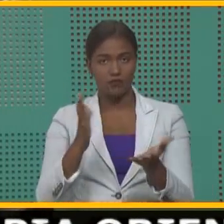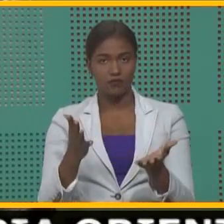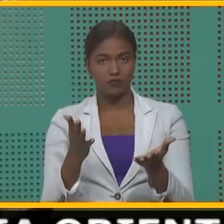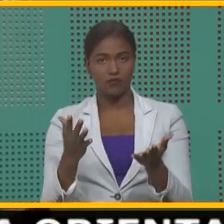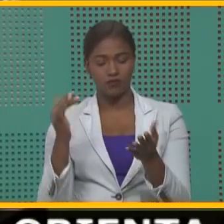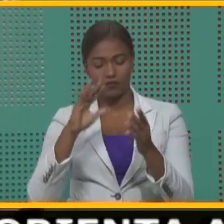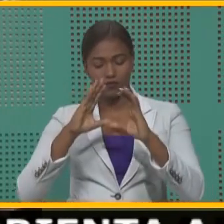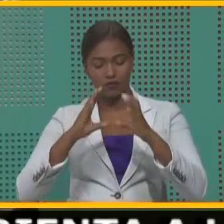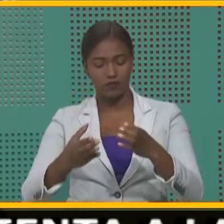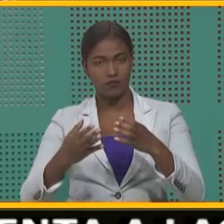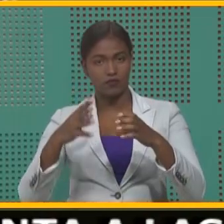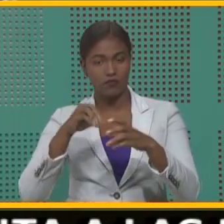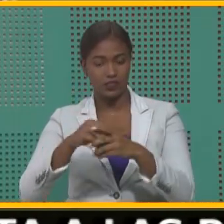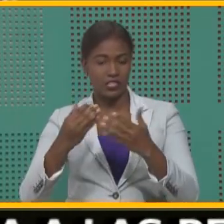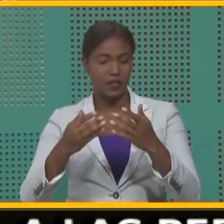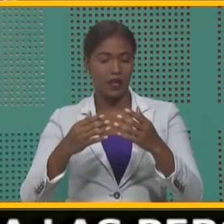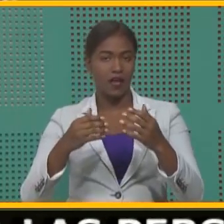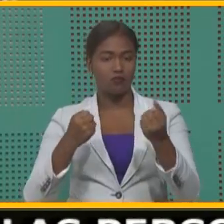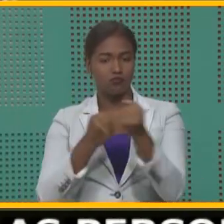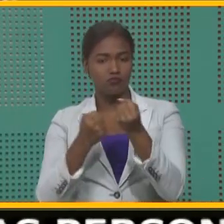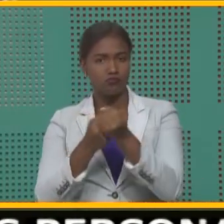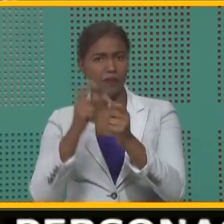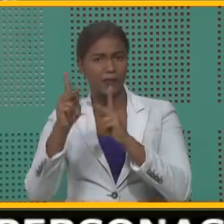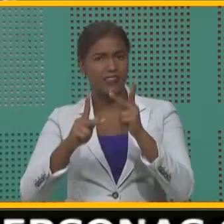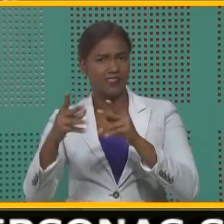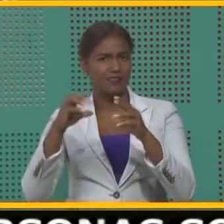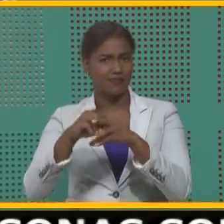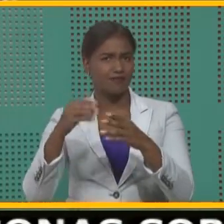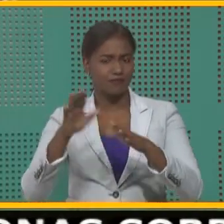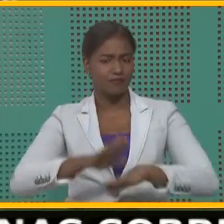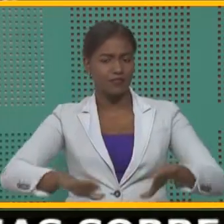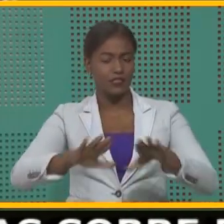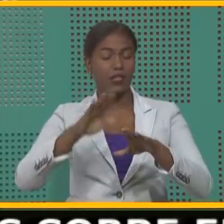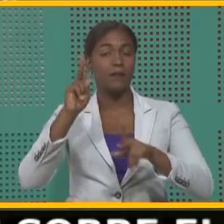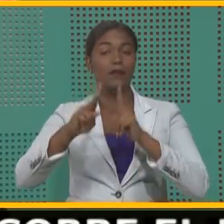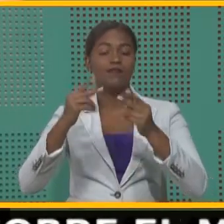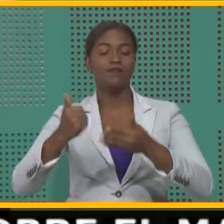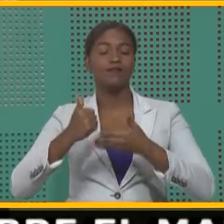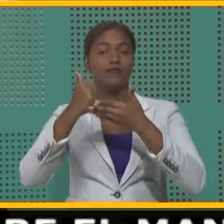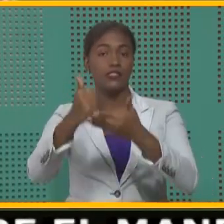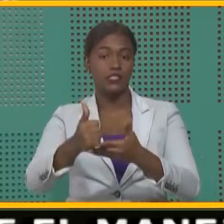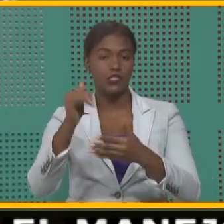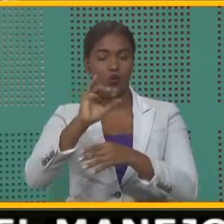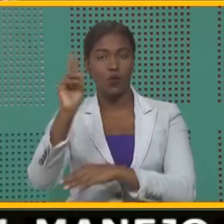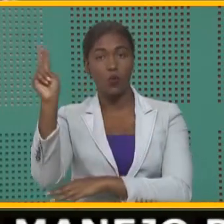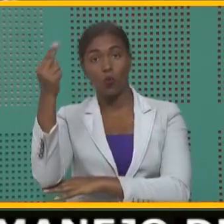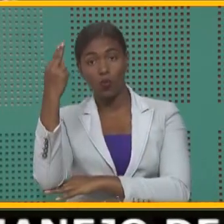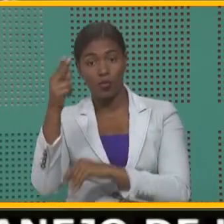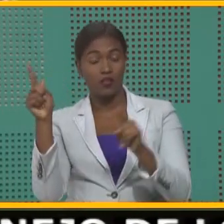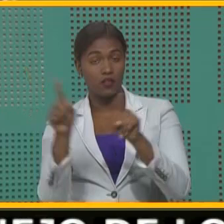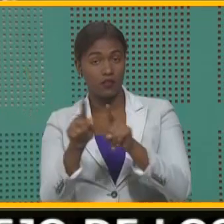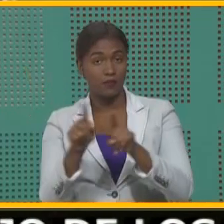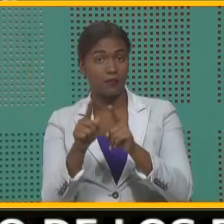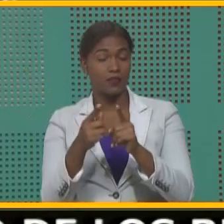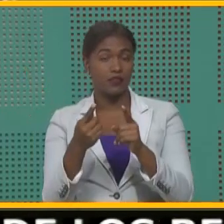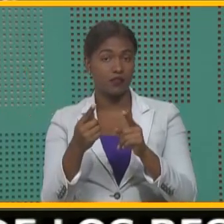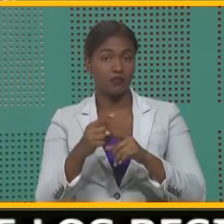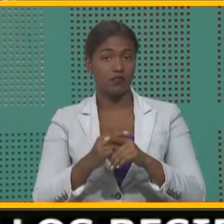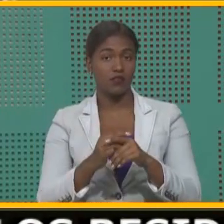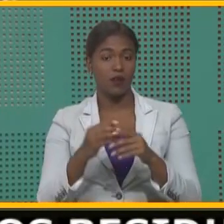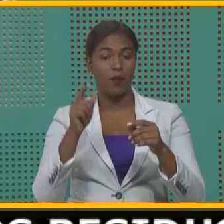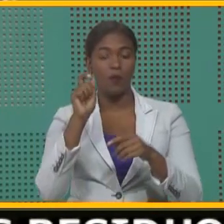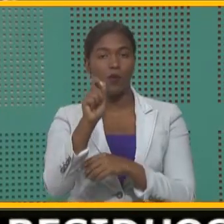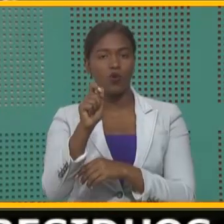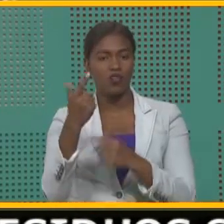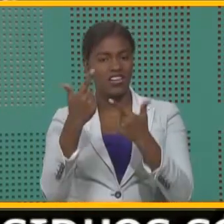las juntas de vecinos. También ya la gente ha ido con conciencia. Los hoteles... Puntos limpios también. Puntos limpios escolares. Puntos